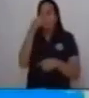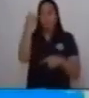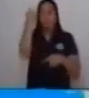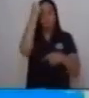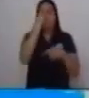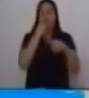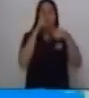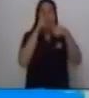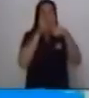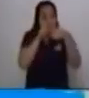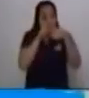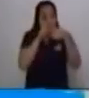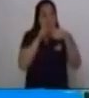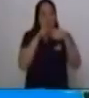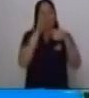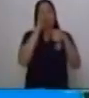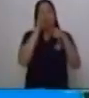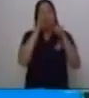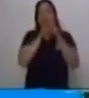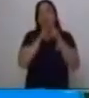tienen predicado,